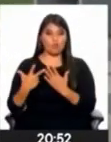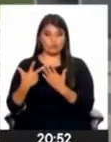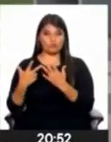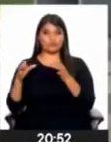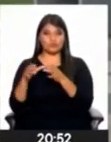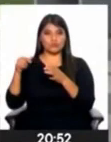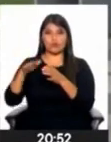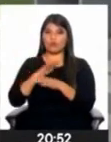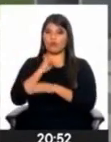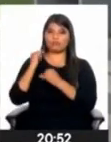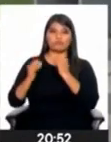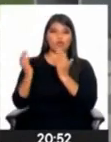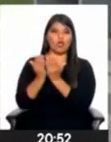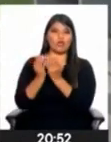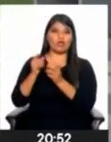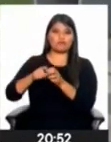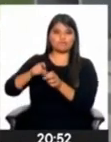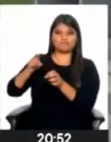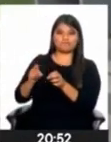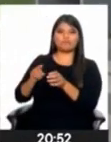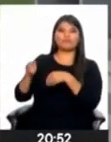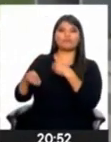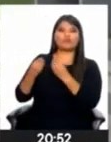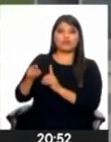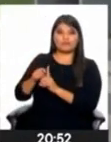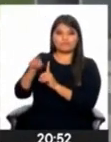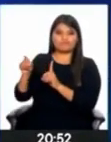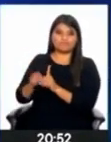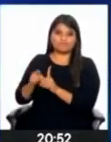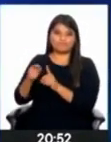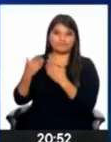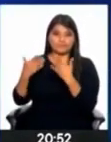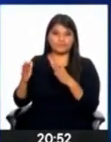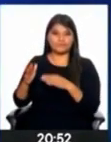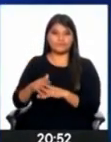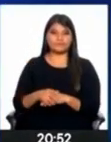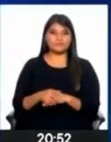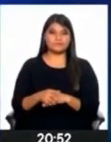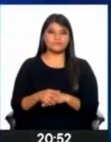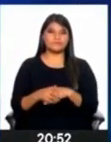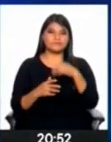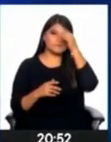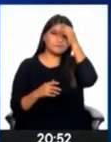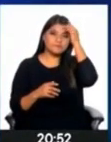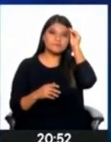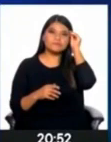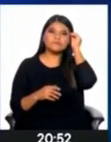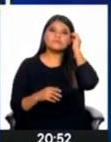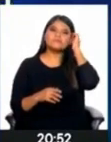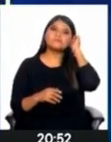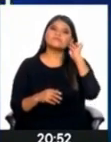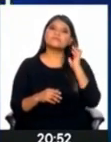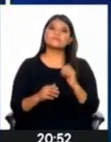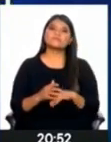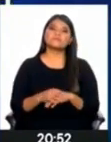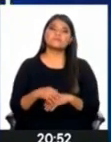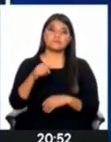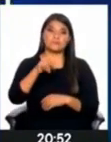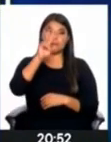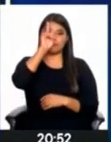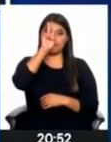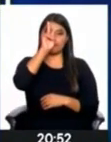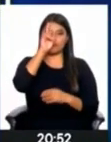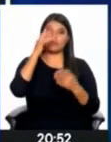abandonarán el colegio producto de un embarazo. En el Perú, hasta el mes de junio, se han